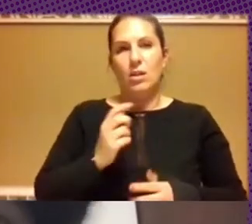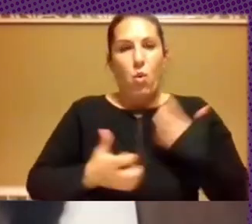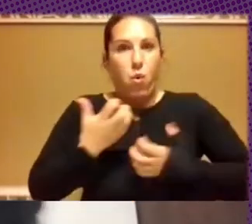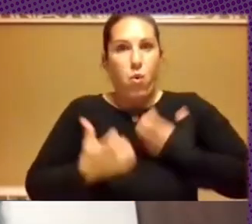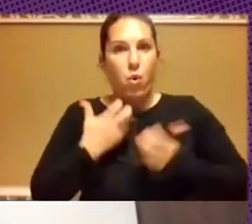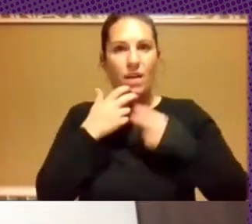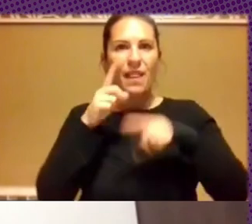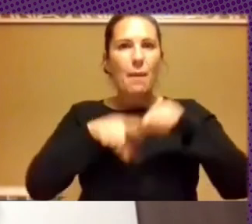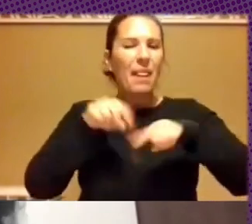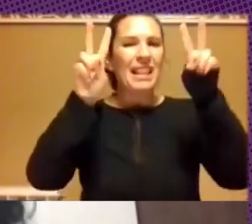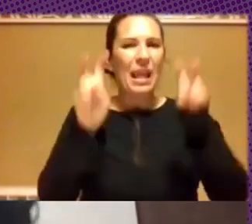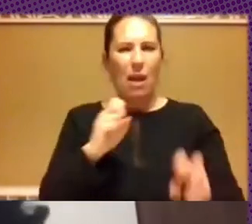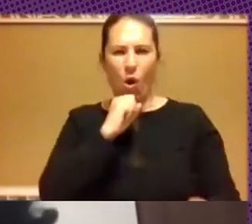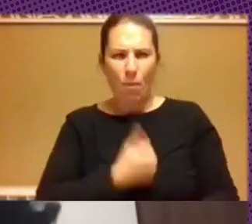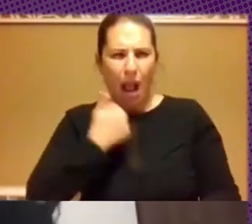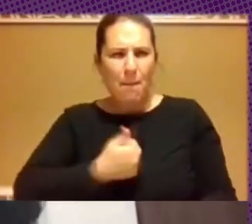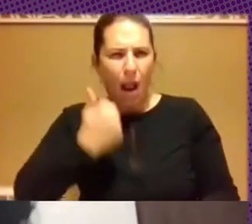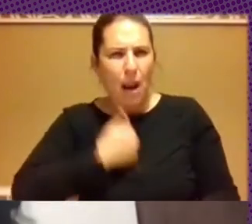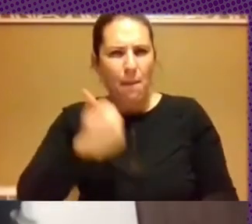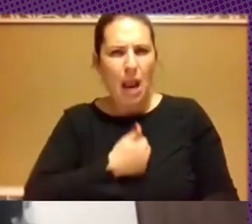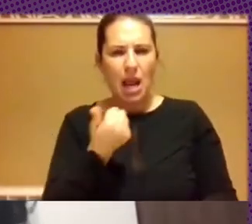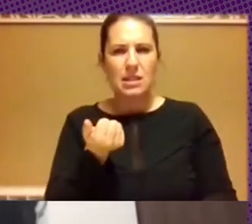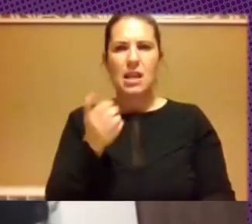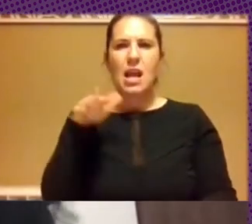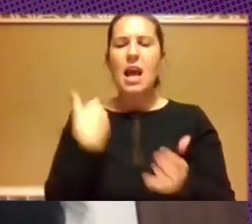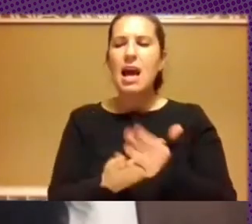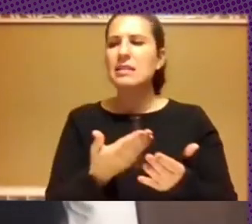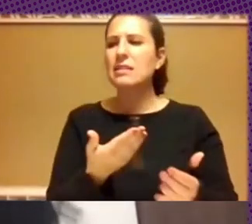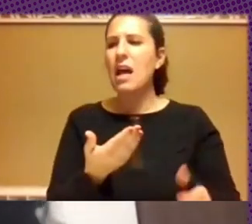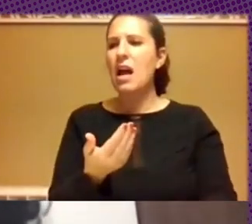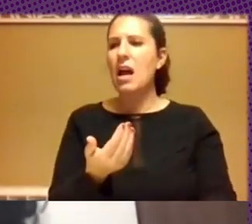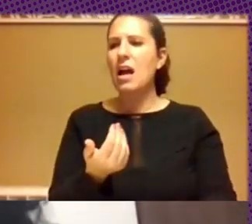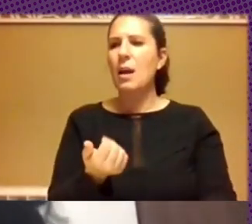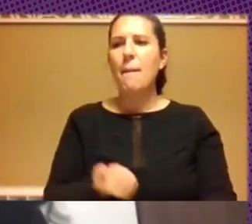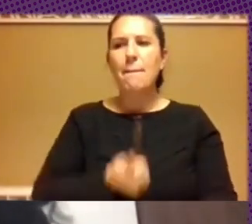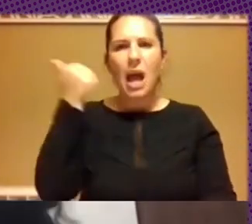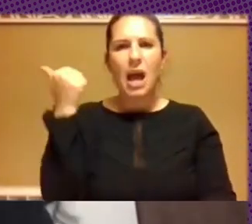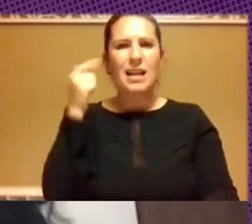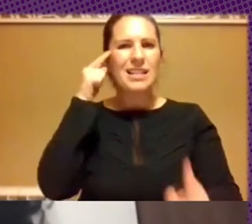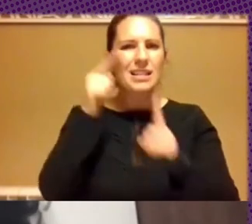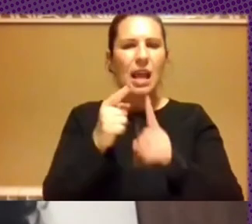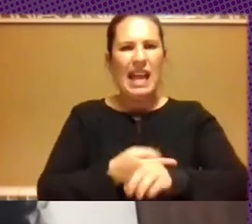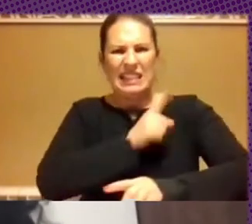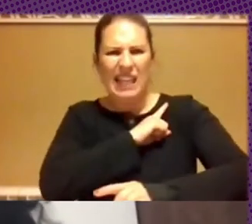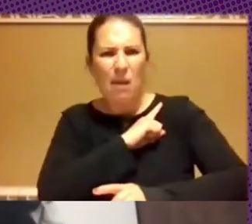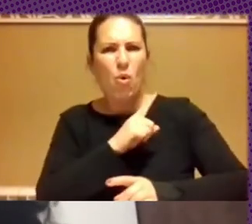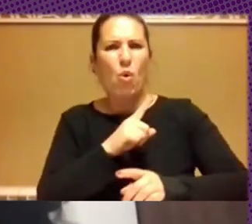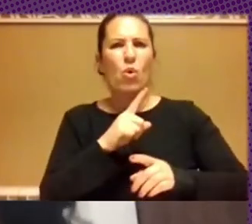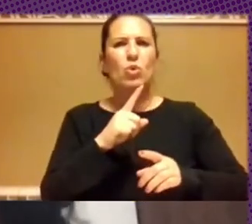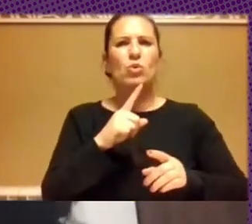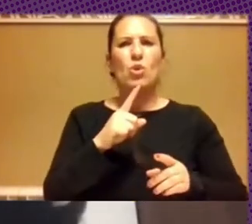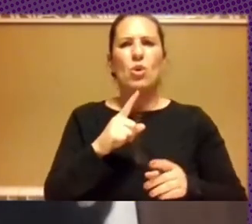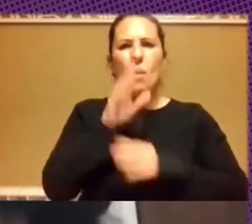ciertas agendas no odian más este se van hacia hacia las extremas este se